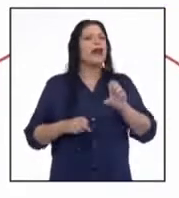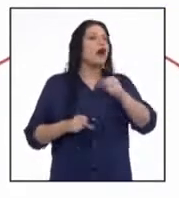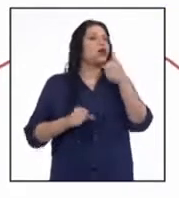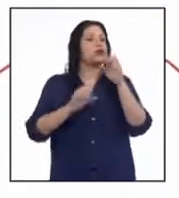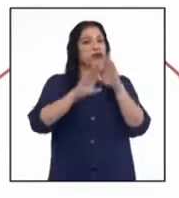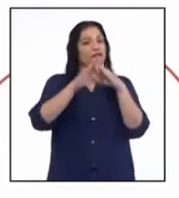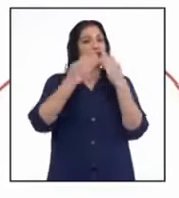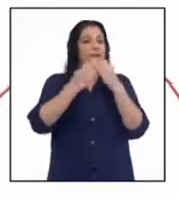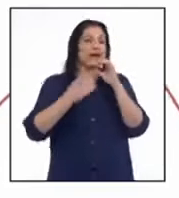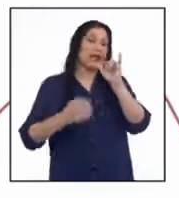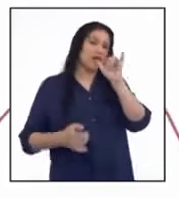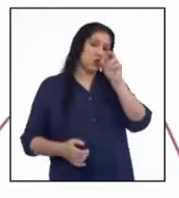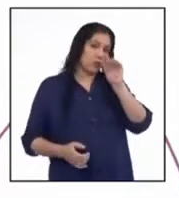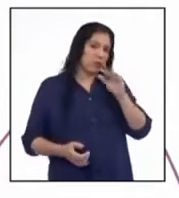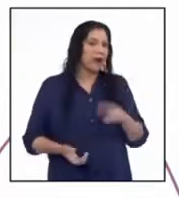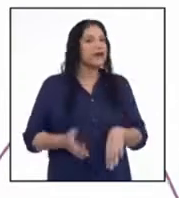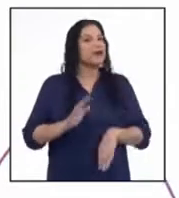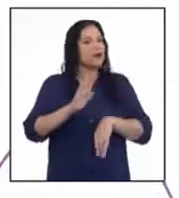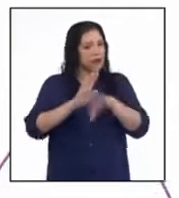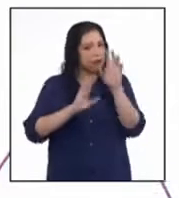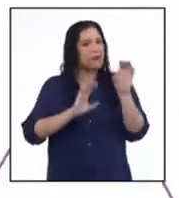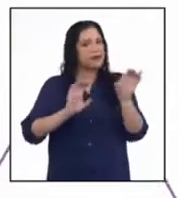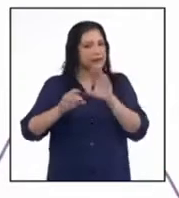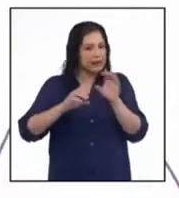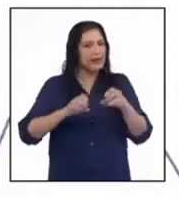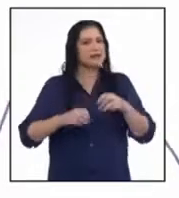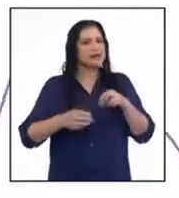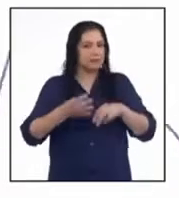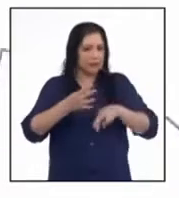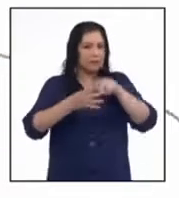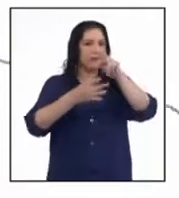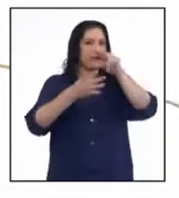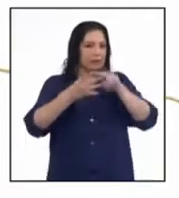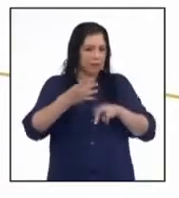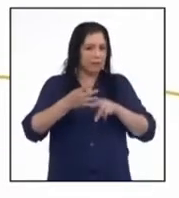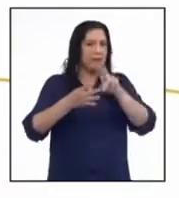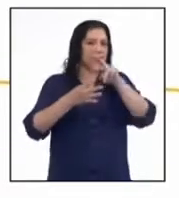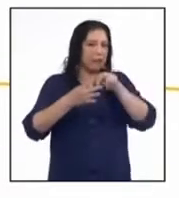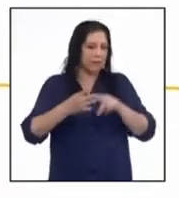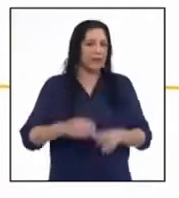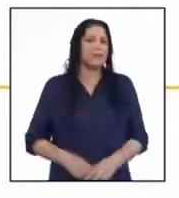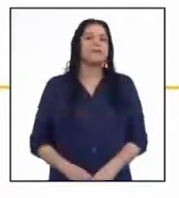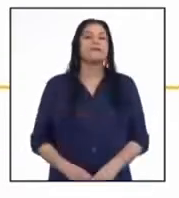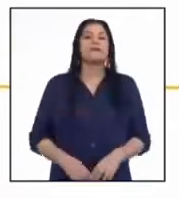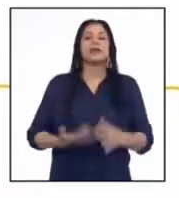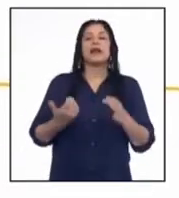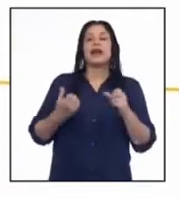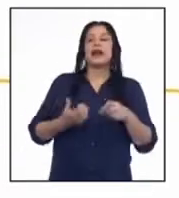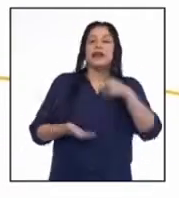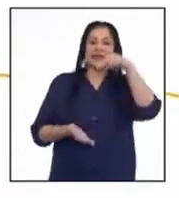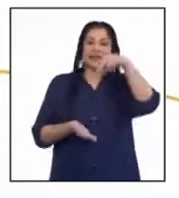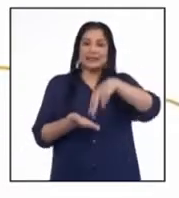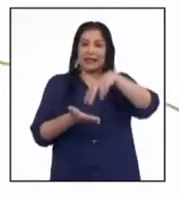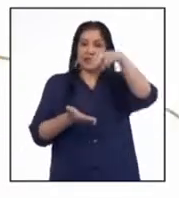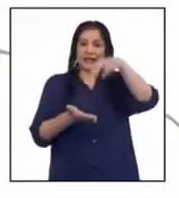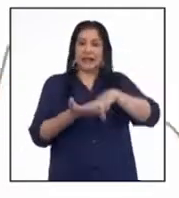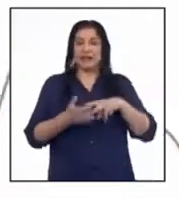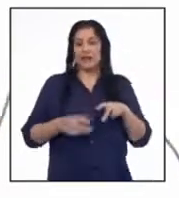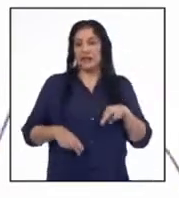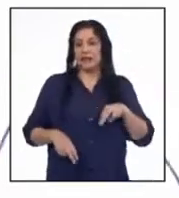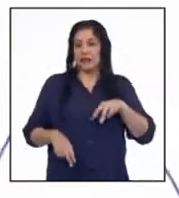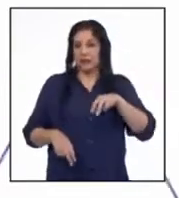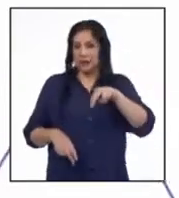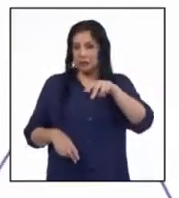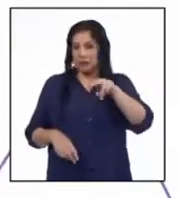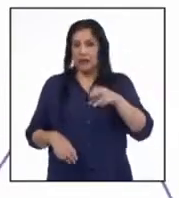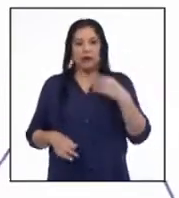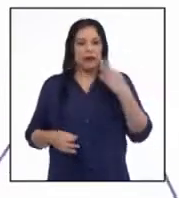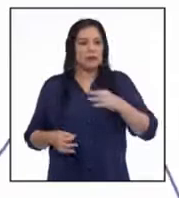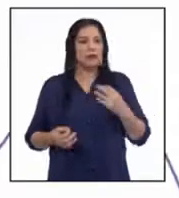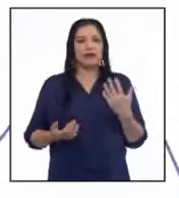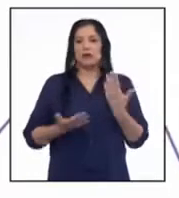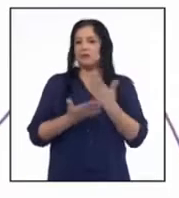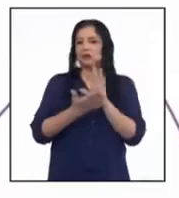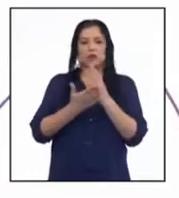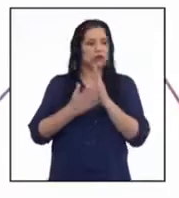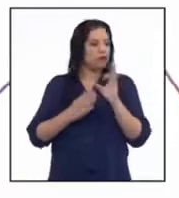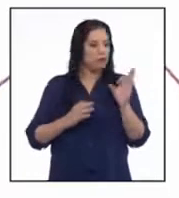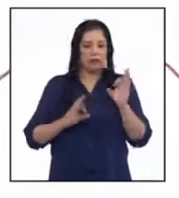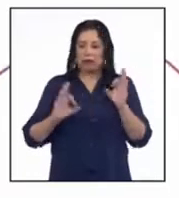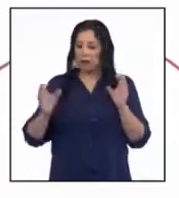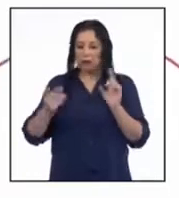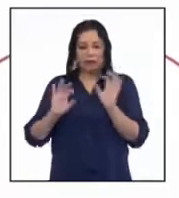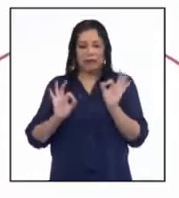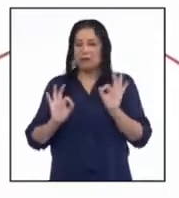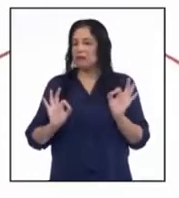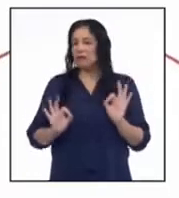miembros de la familia Yupanqui los que efectúan con mayor frecuencia esta actividad. En el caso de saltar y caminar, la verdad es que no hay una familia que